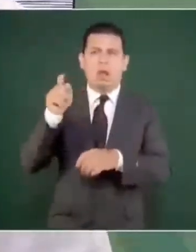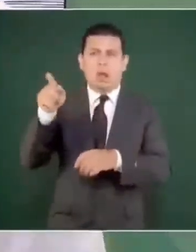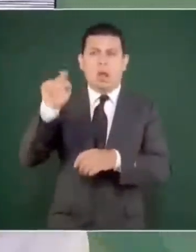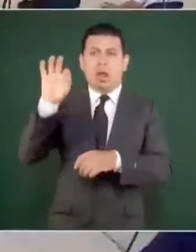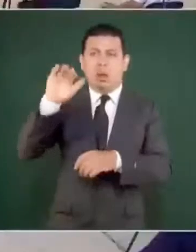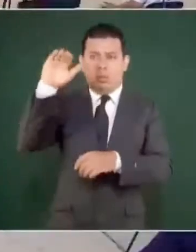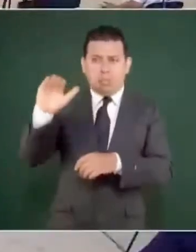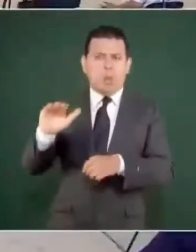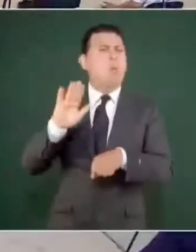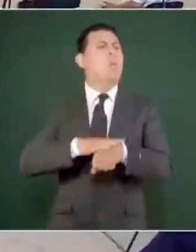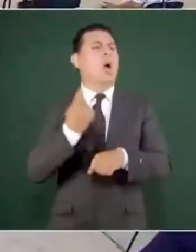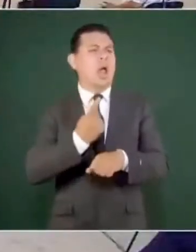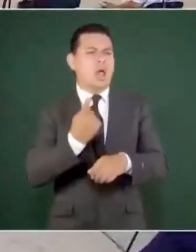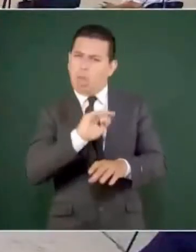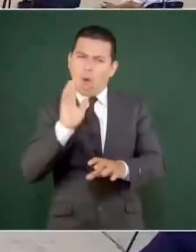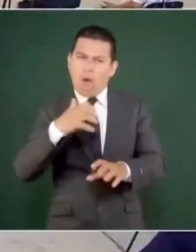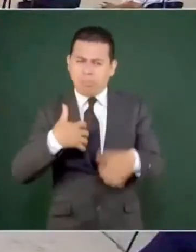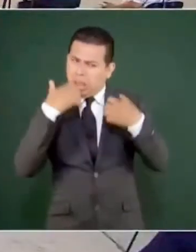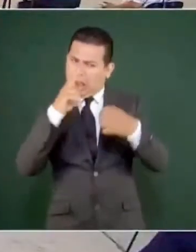Salinas?